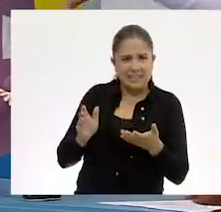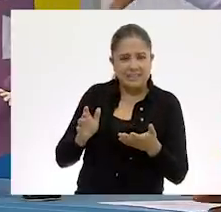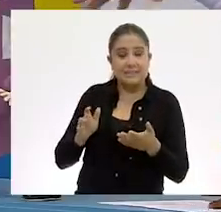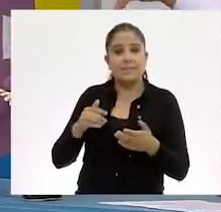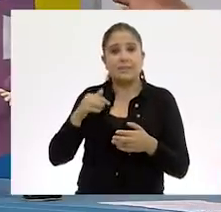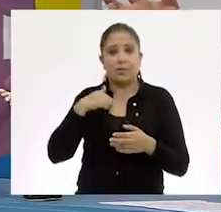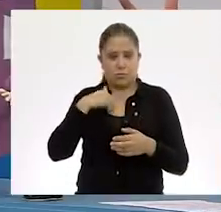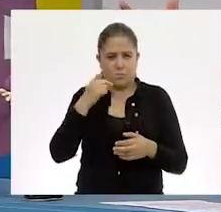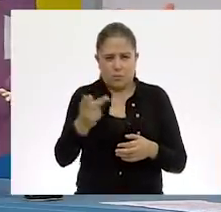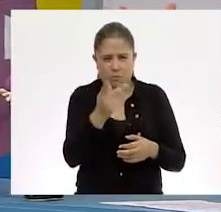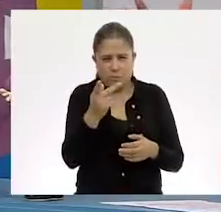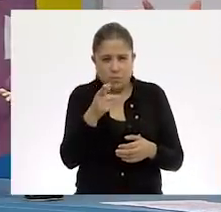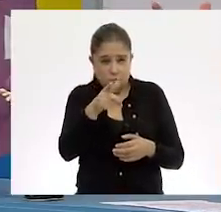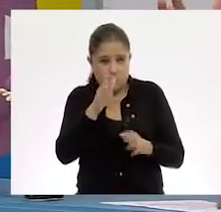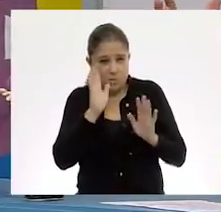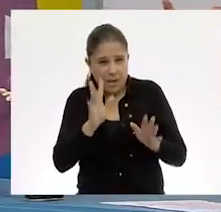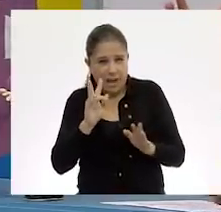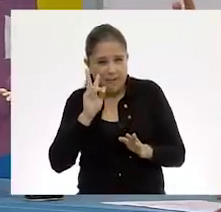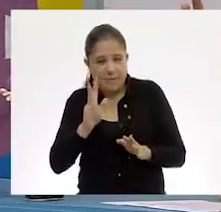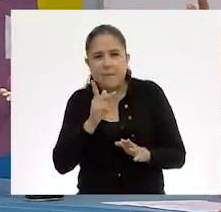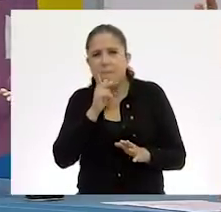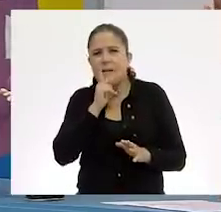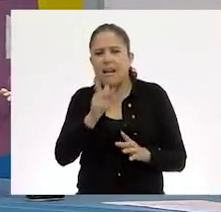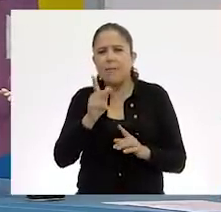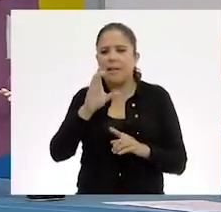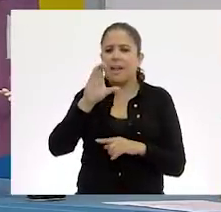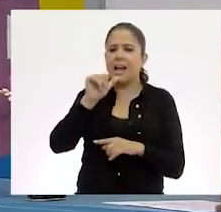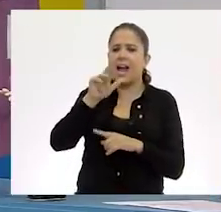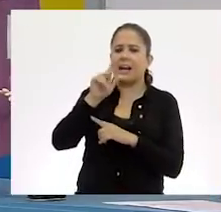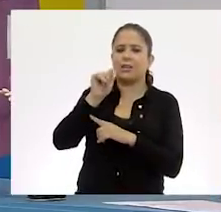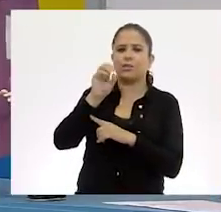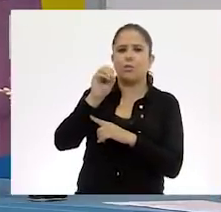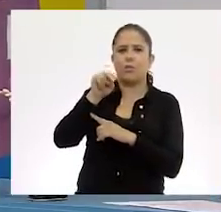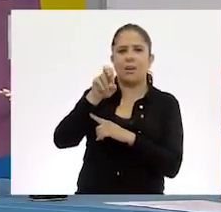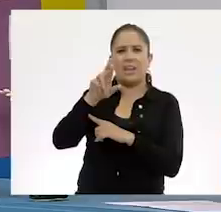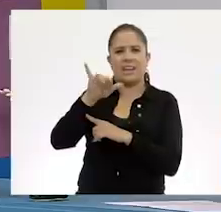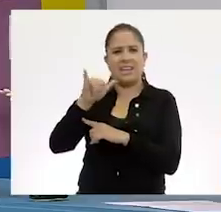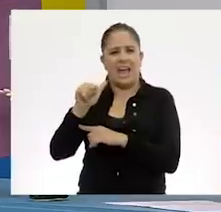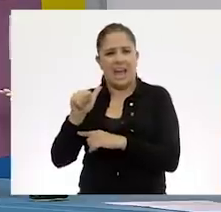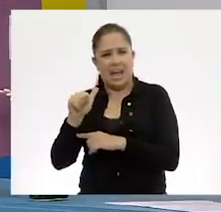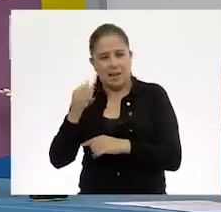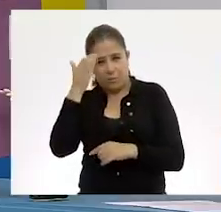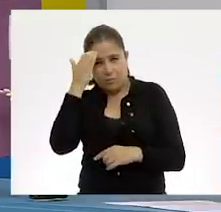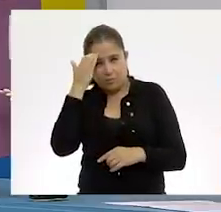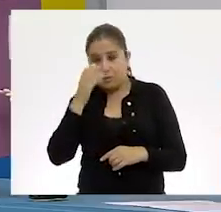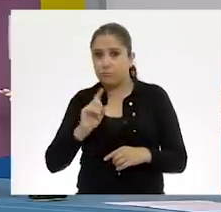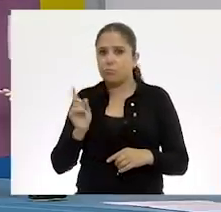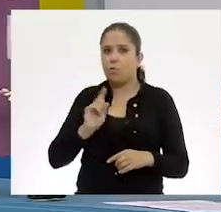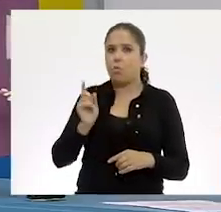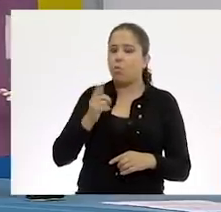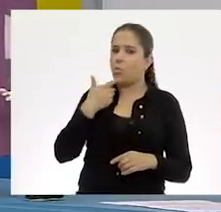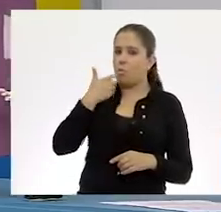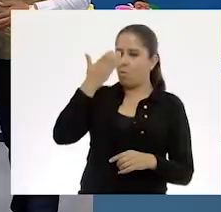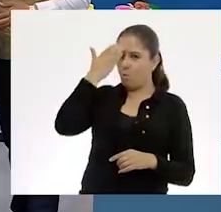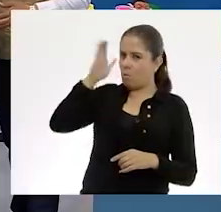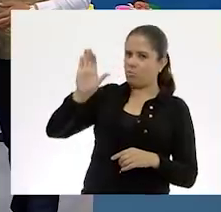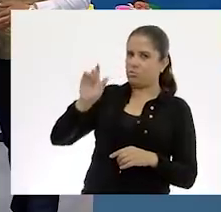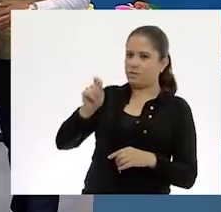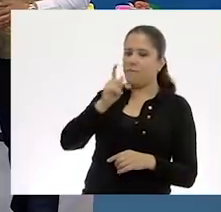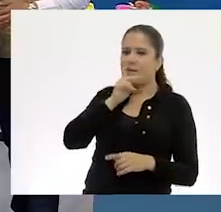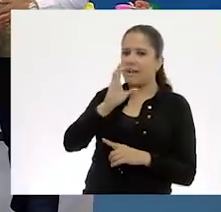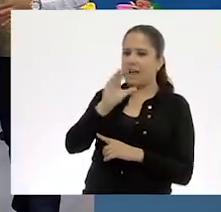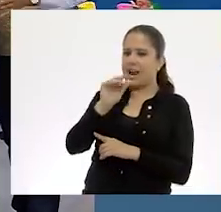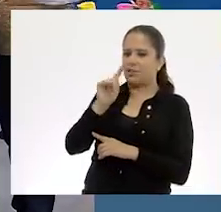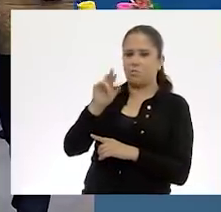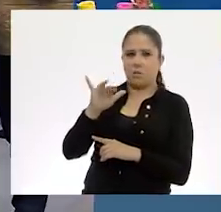gustaría hacerte una pregunta. ¿Alguna vez habías escuchado esta palabra de cartonería? No. No, no, no. Me empecé a escuchar ahorita con usted y dije, ojalá y hagamos